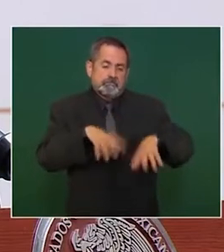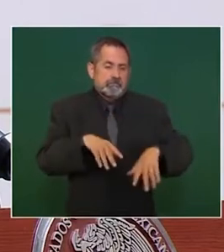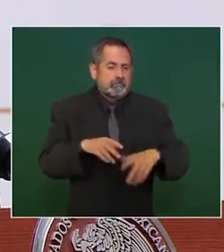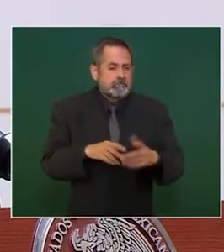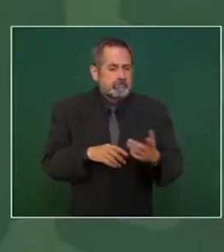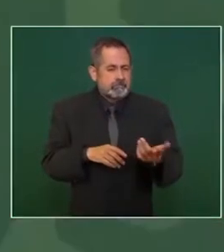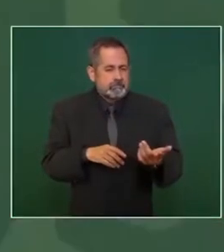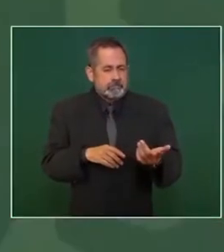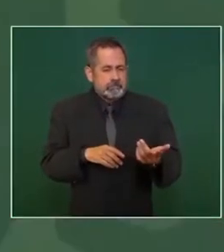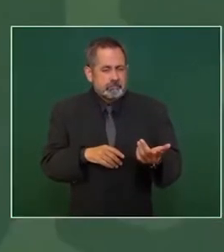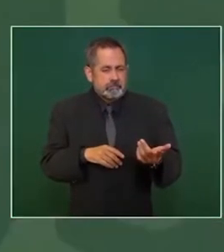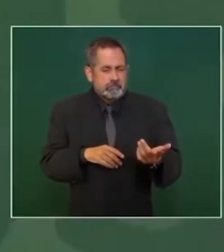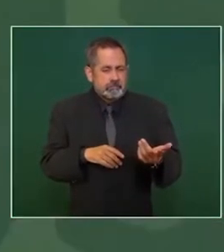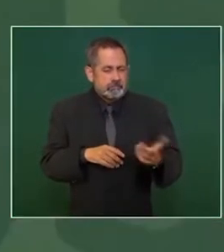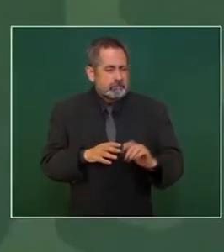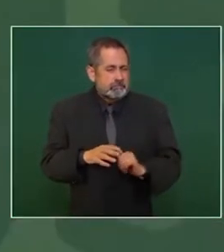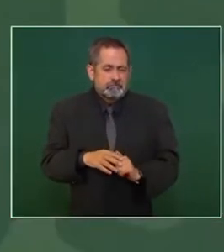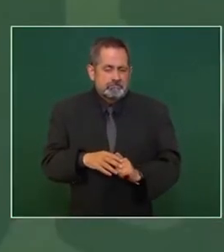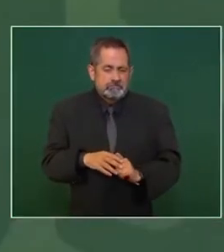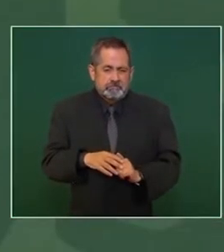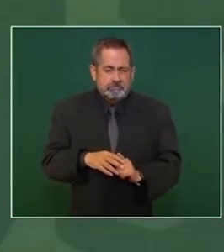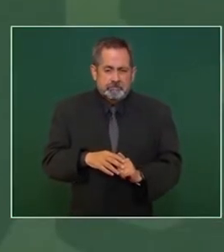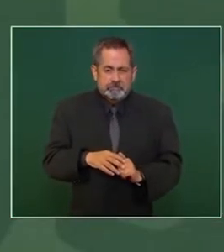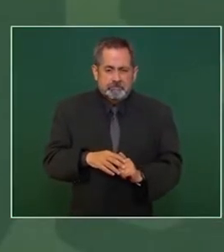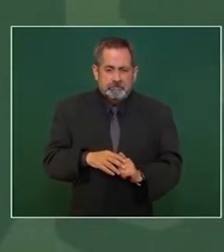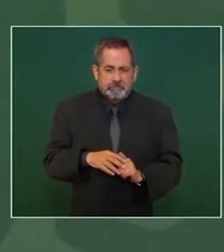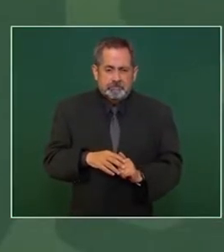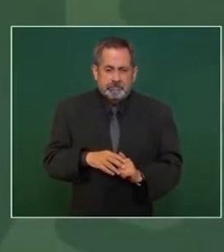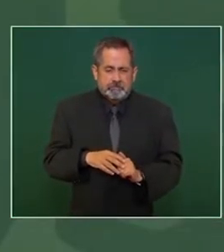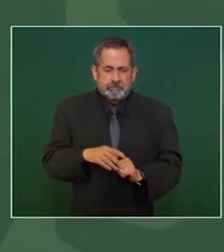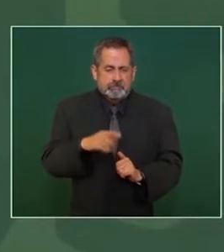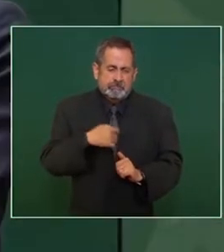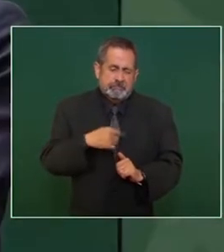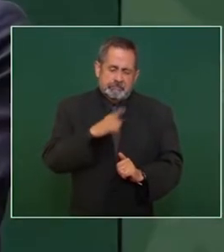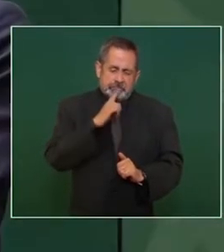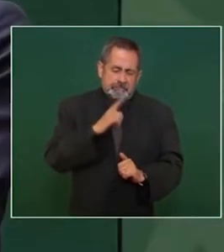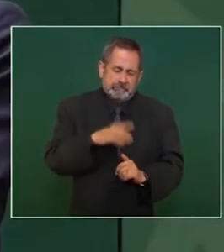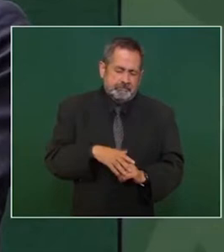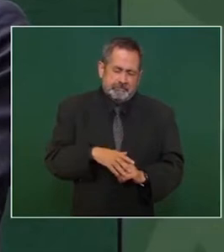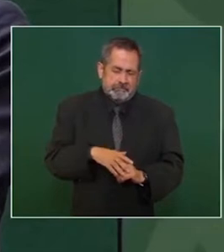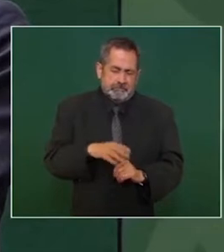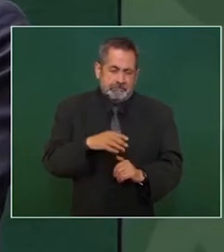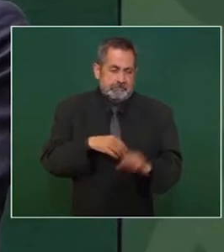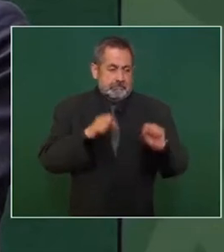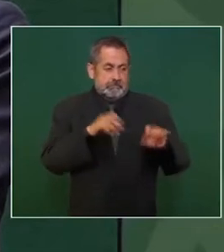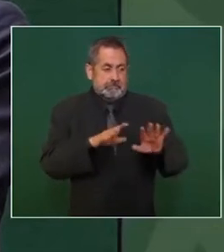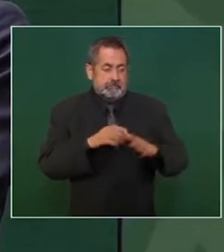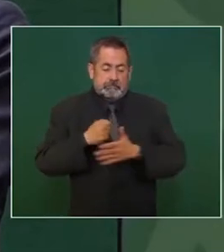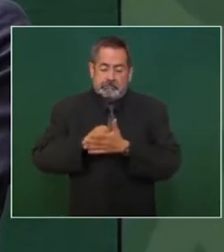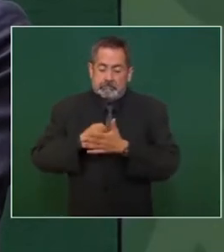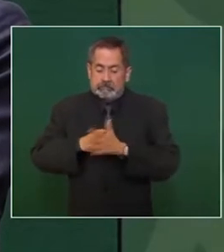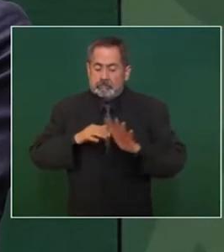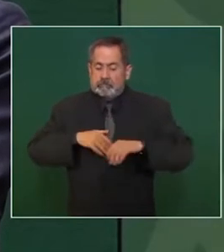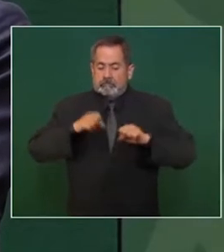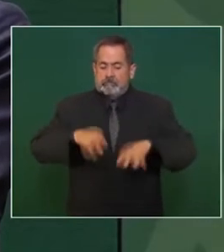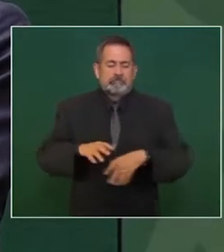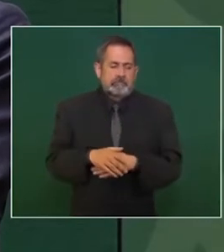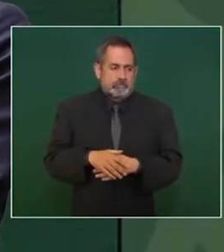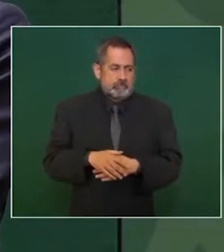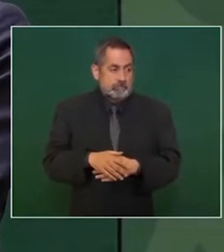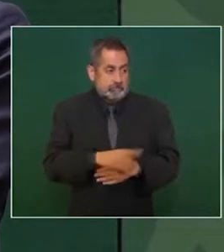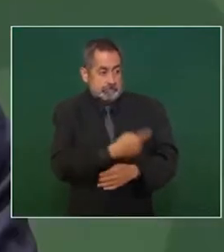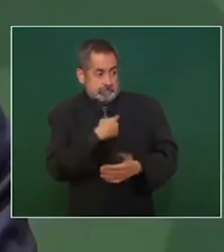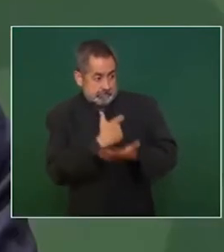a dejar de luchar se equivoca